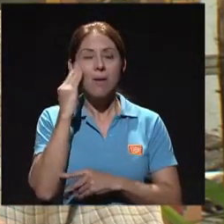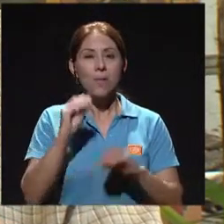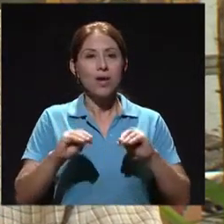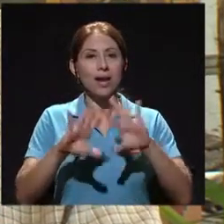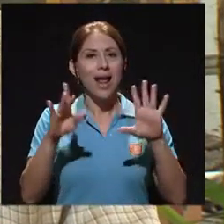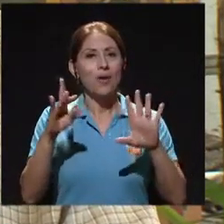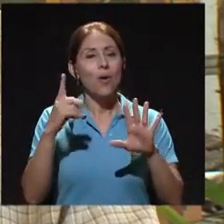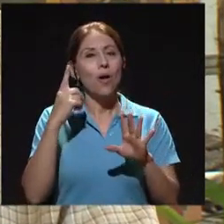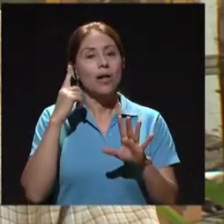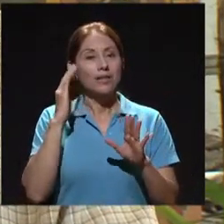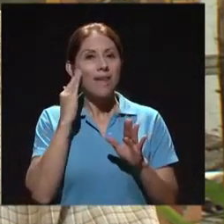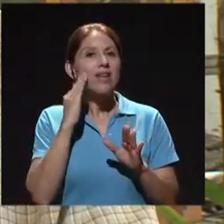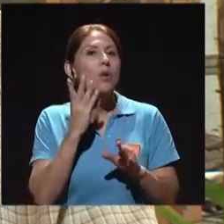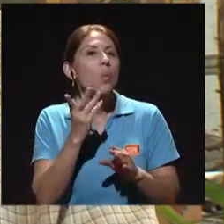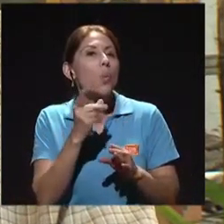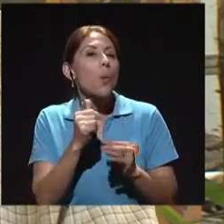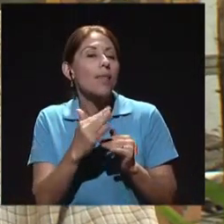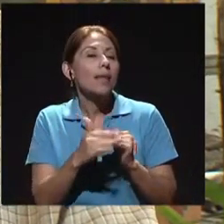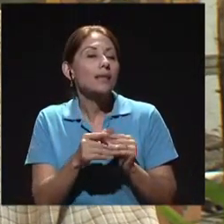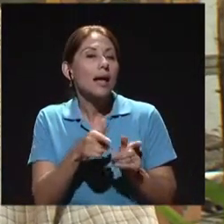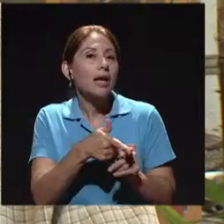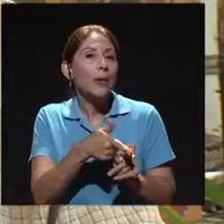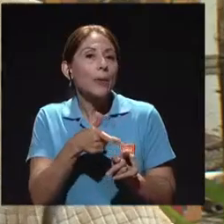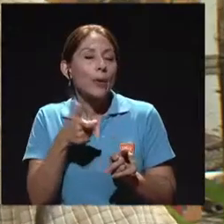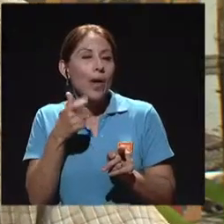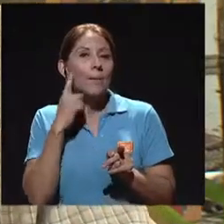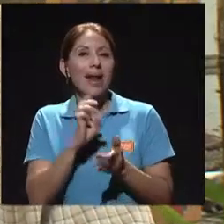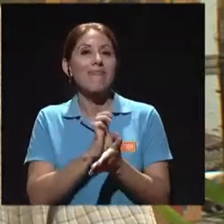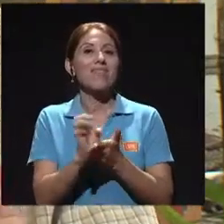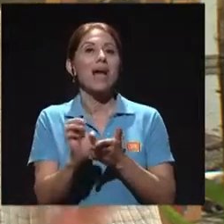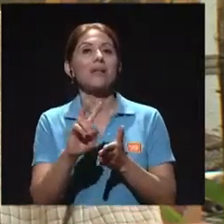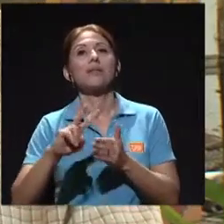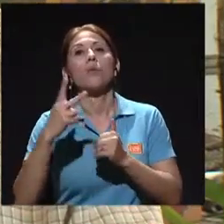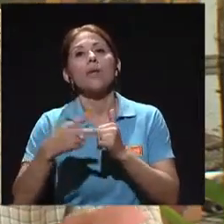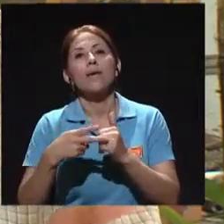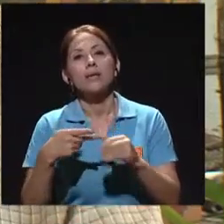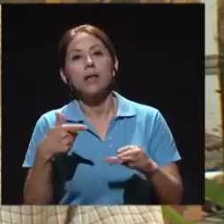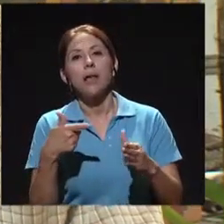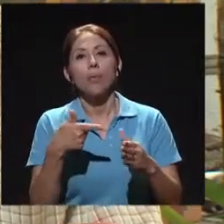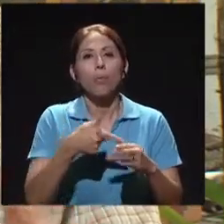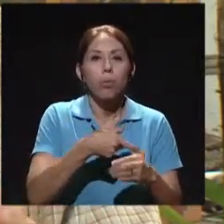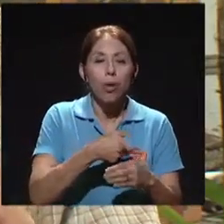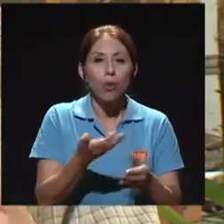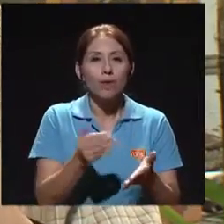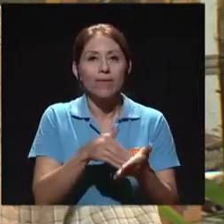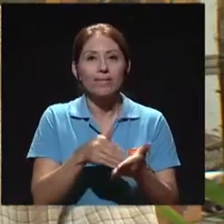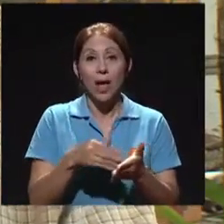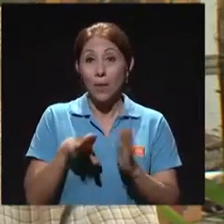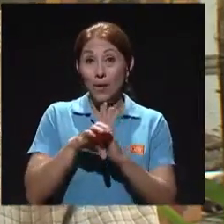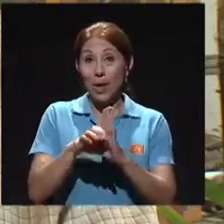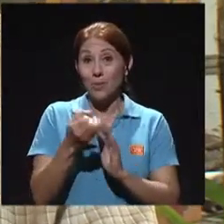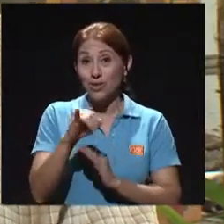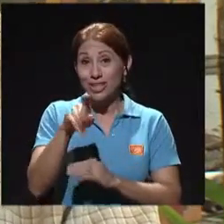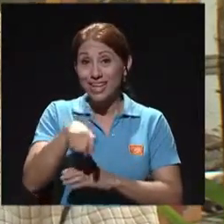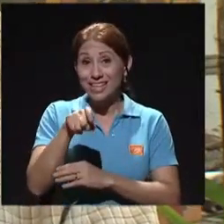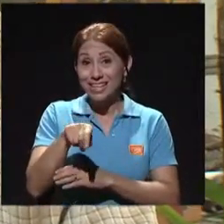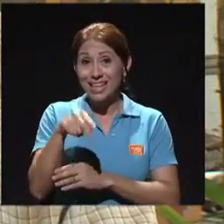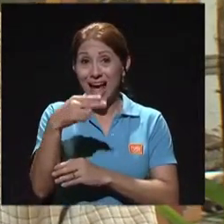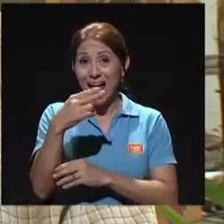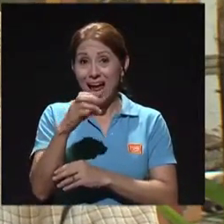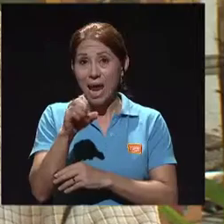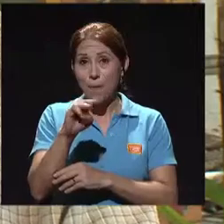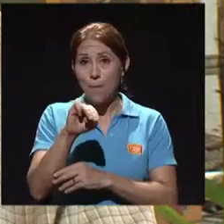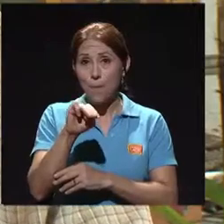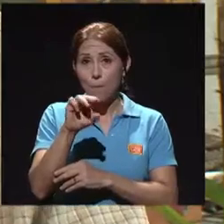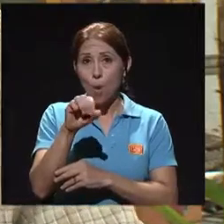una segunda o una tercera punción al paciente. Dicen, por ejemplo, si ocupaba un hemograma, es con un determinado tipo de tubo que se